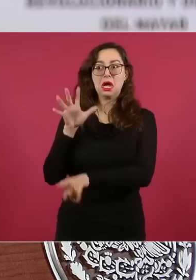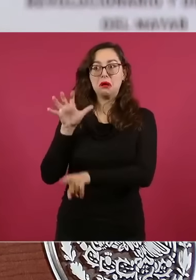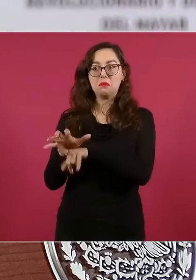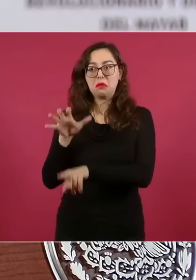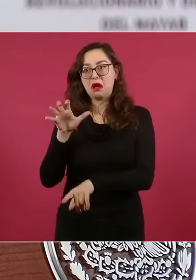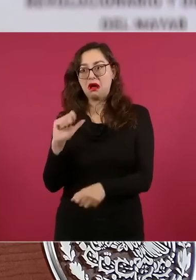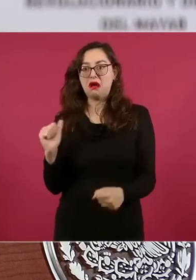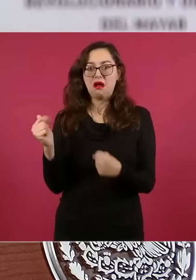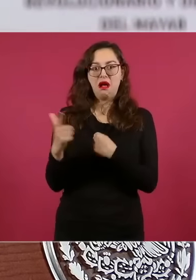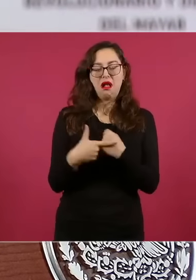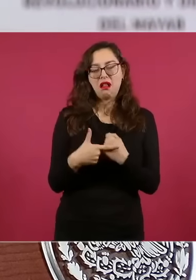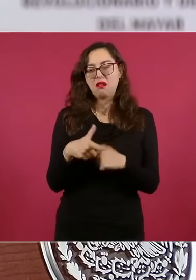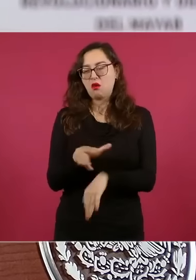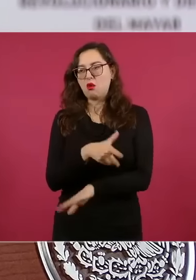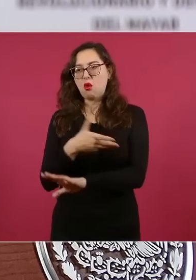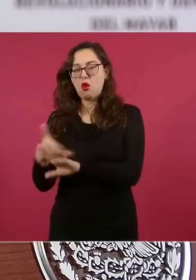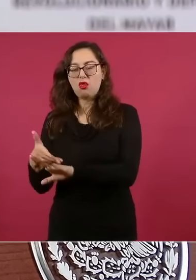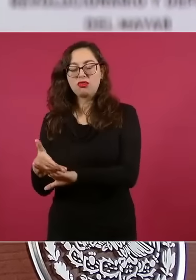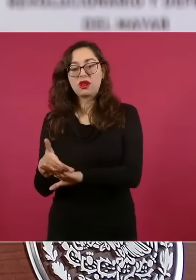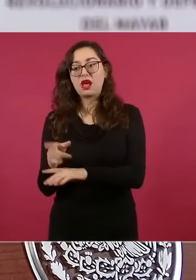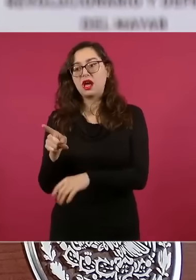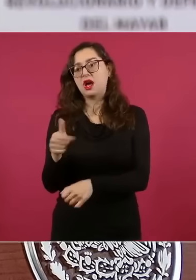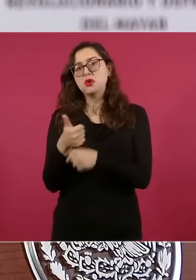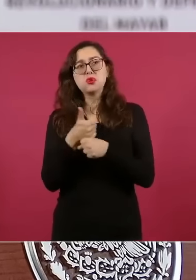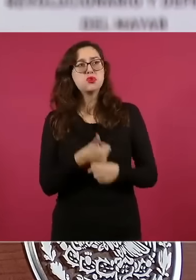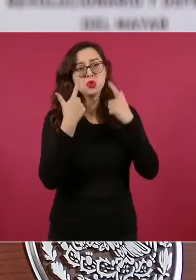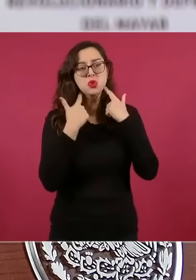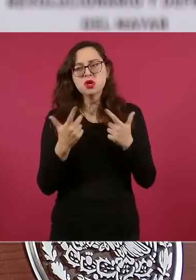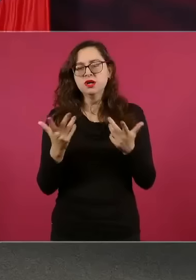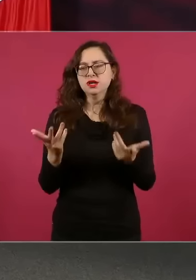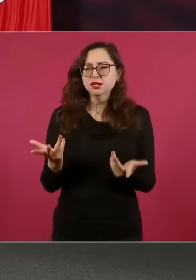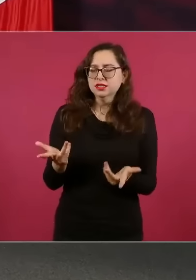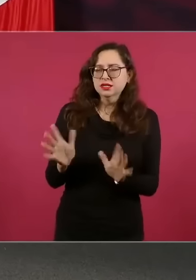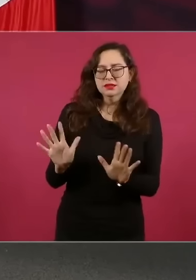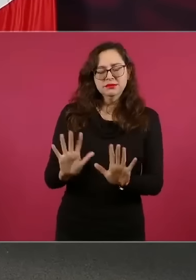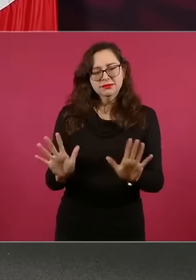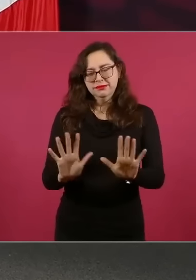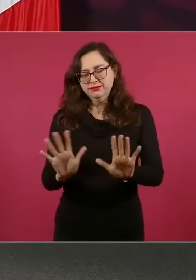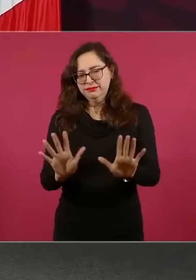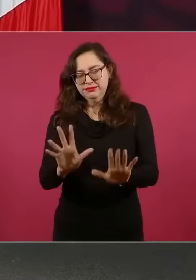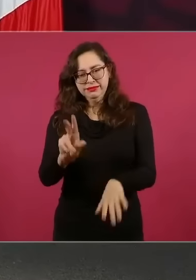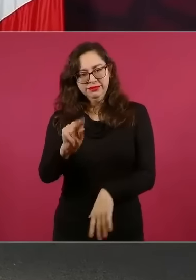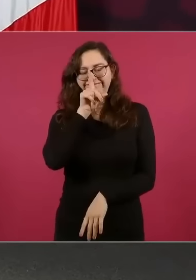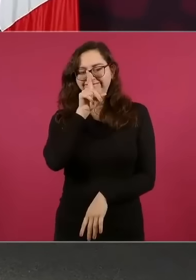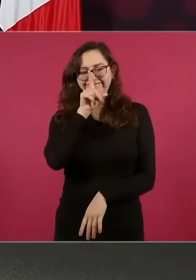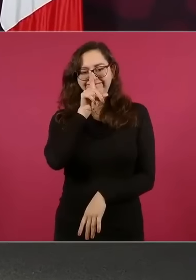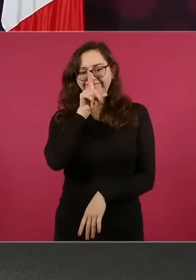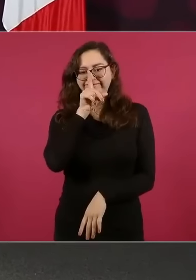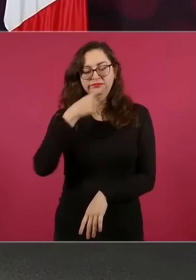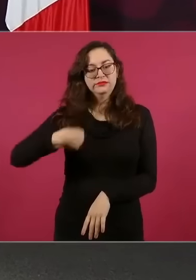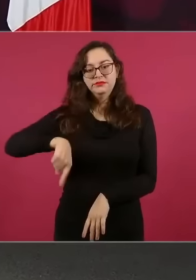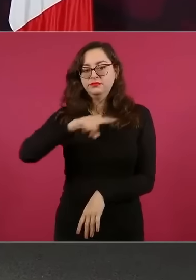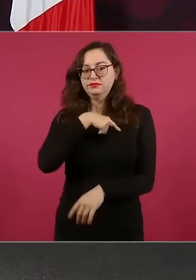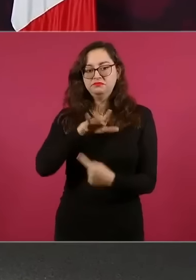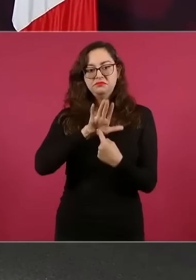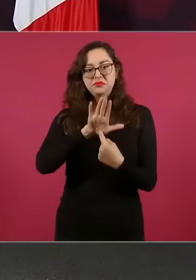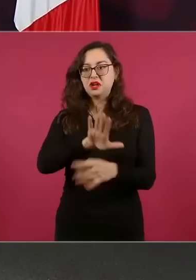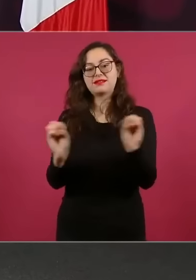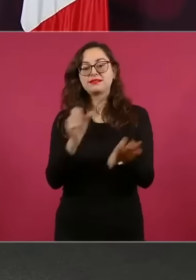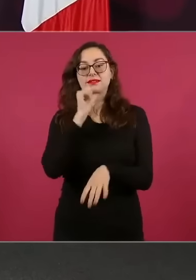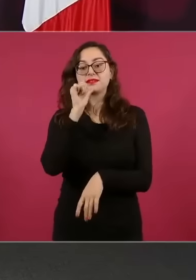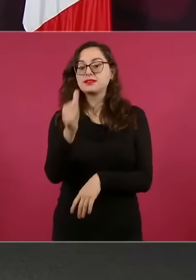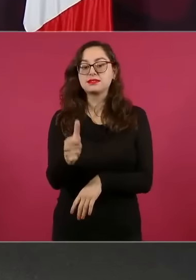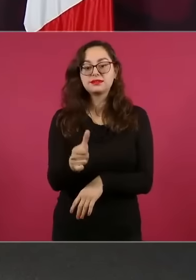se van a convertir en víctimas no, no, no, no nada es lo mismo